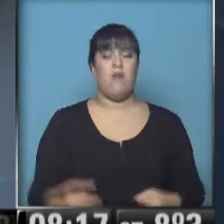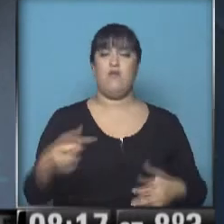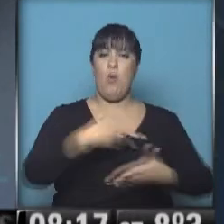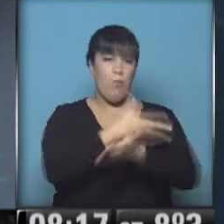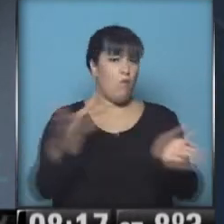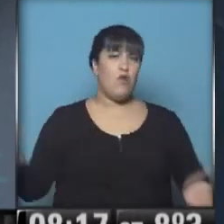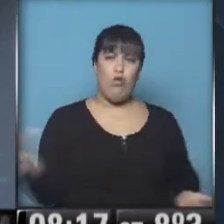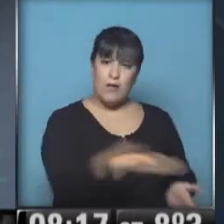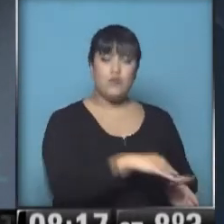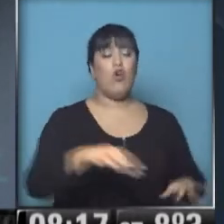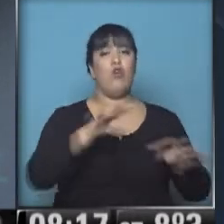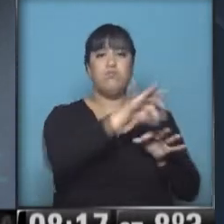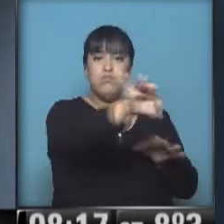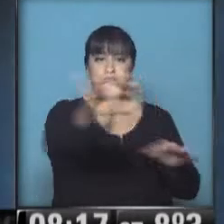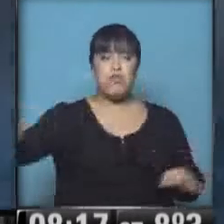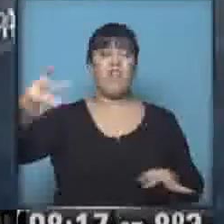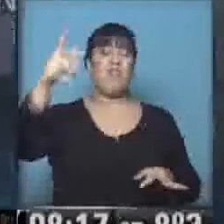predio de 17 hectáreas.